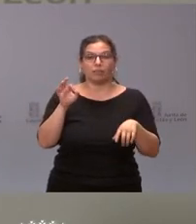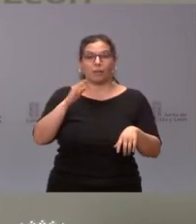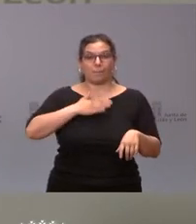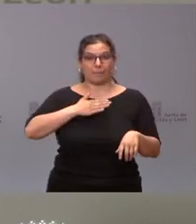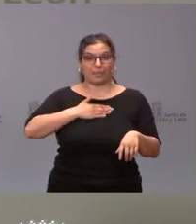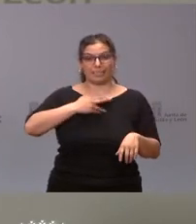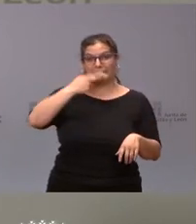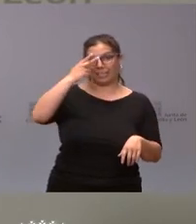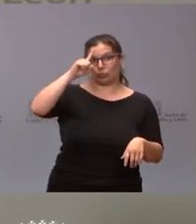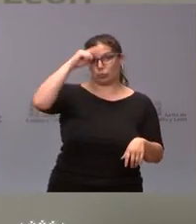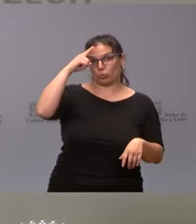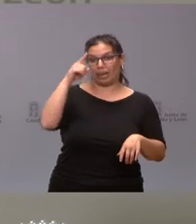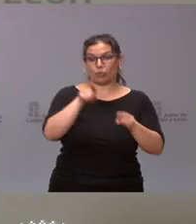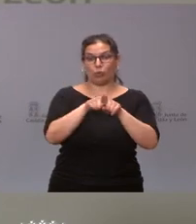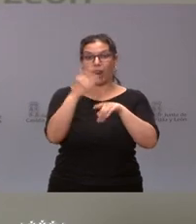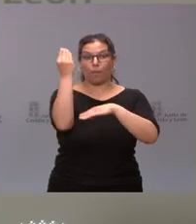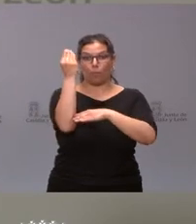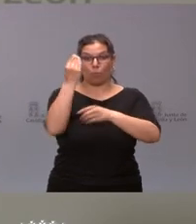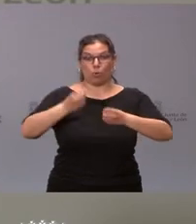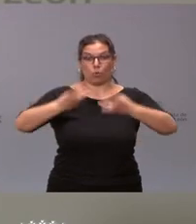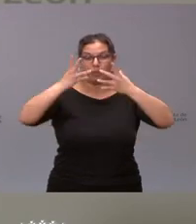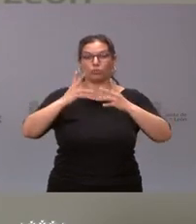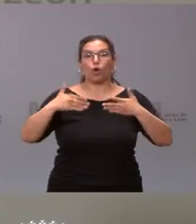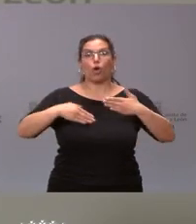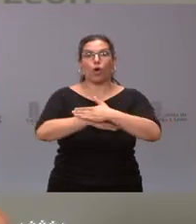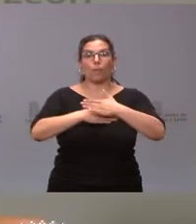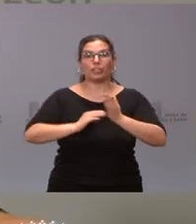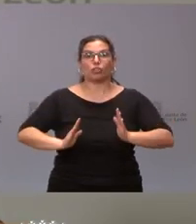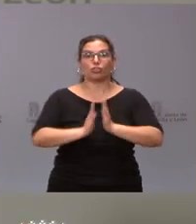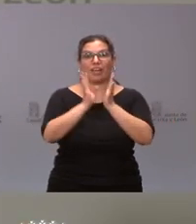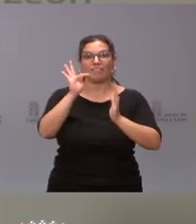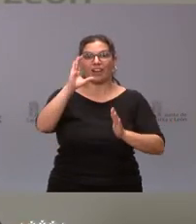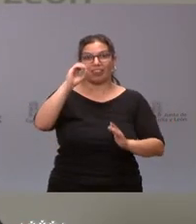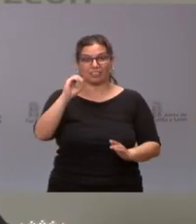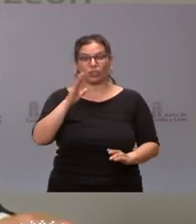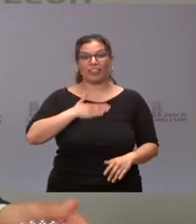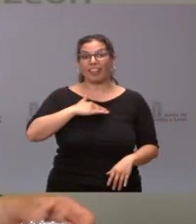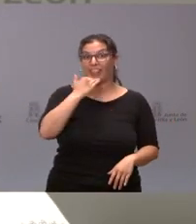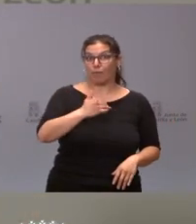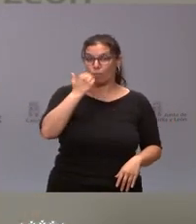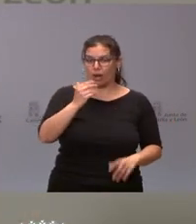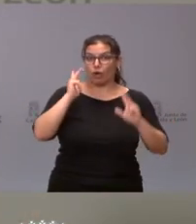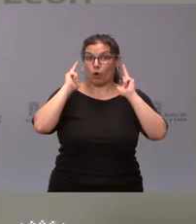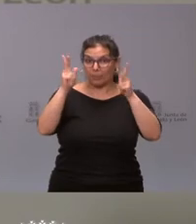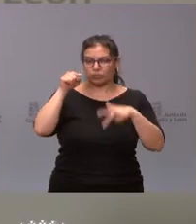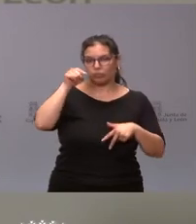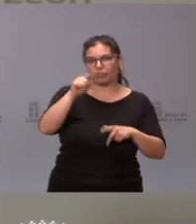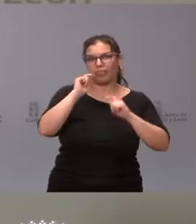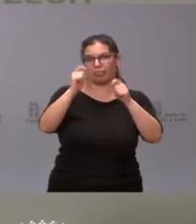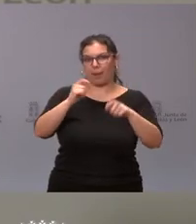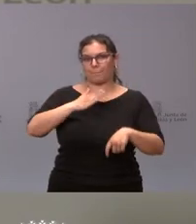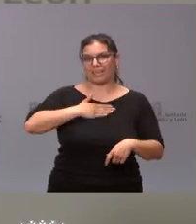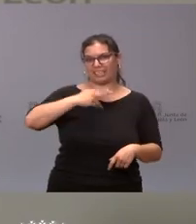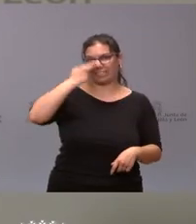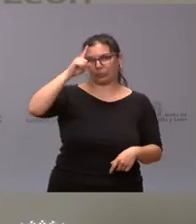Cultural en categoría de monumento el Convento de San Francisco en Zamora. Son actuaciones, todas ellas muy importantes,